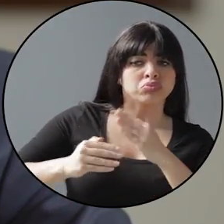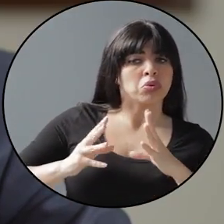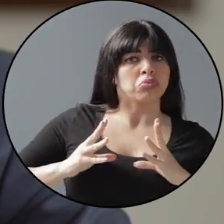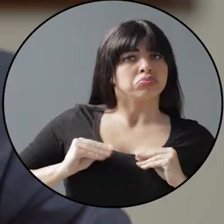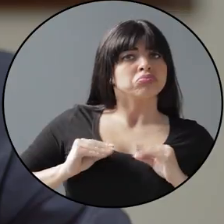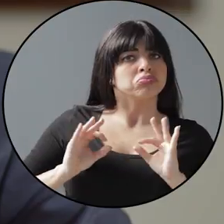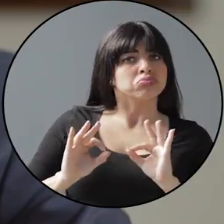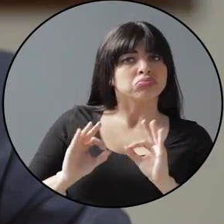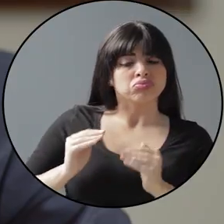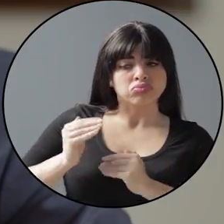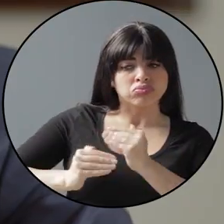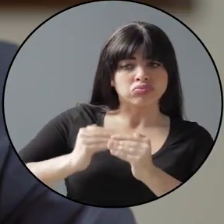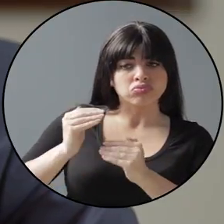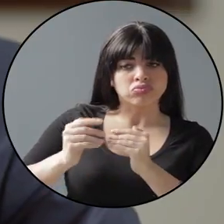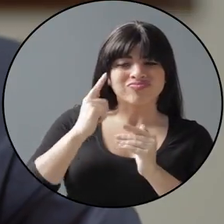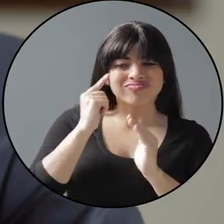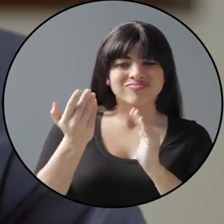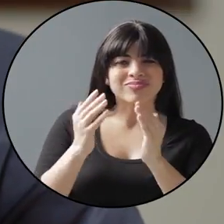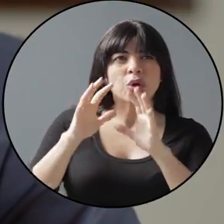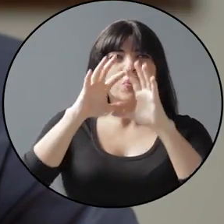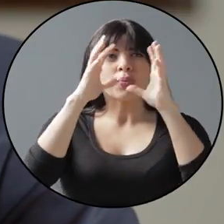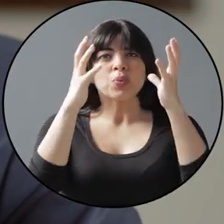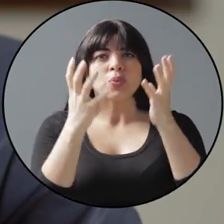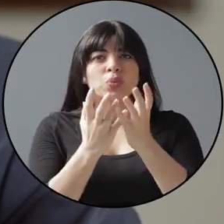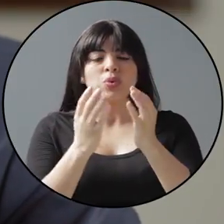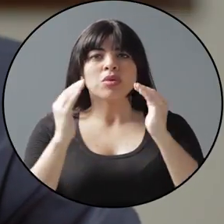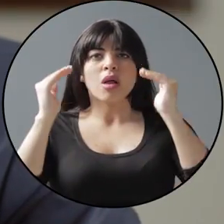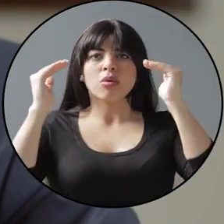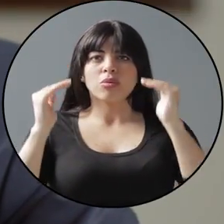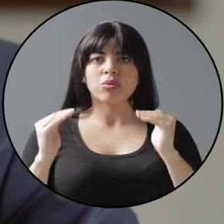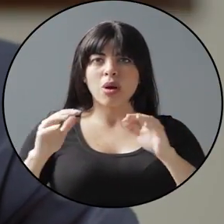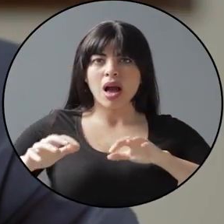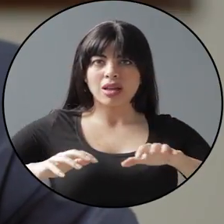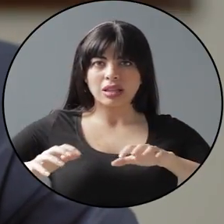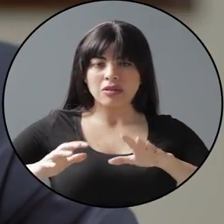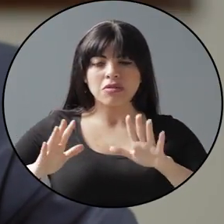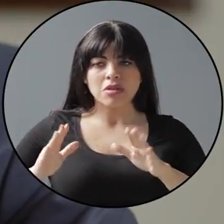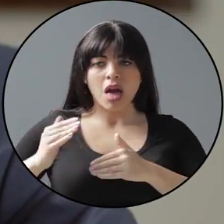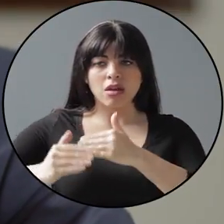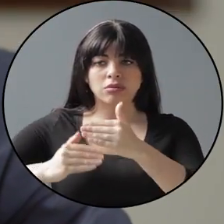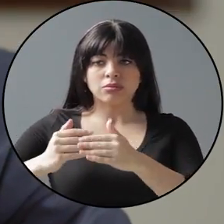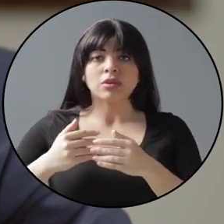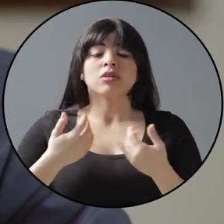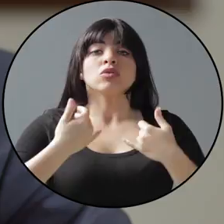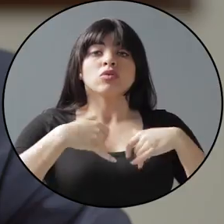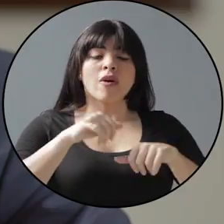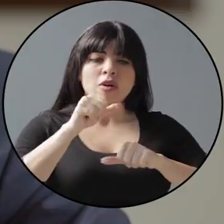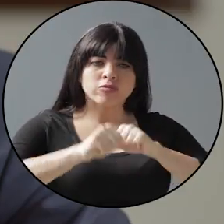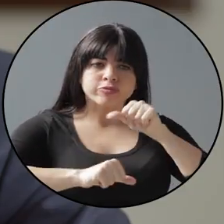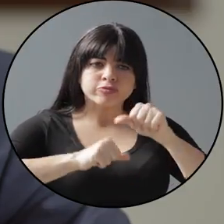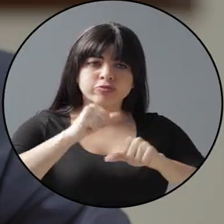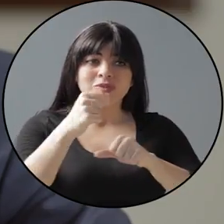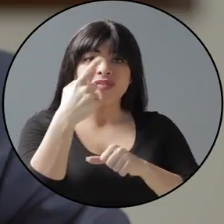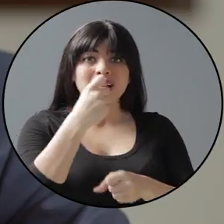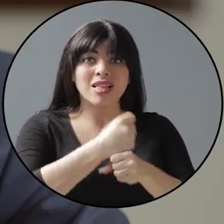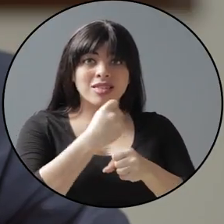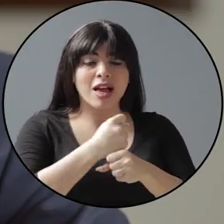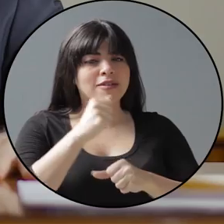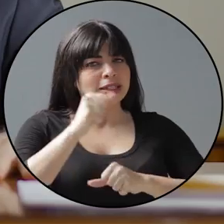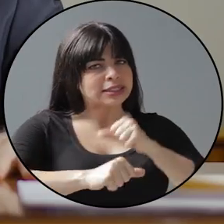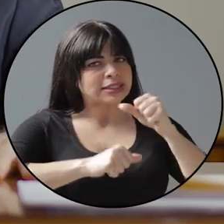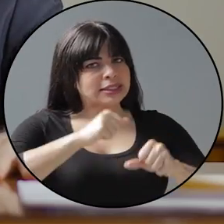un ritmo aceptable, producto de un comercio mundial menos activo. Luchamos para reducir el